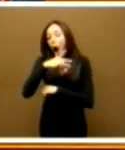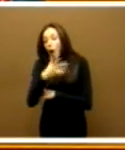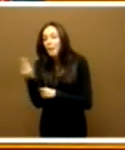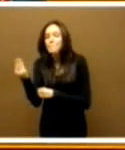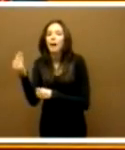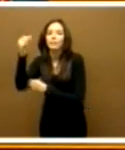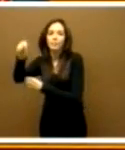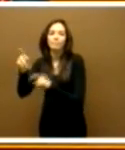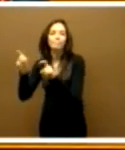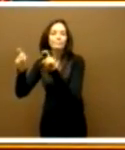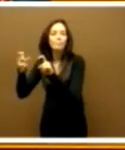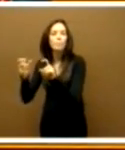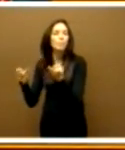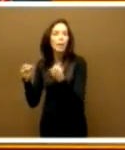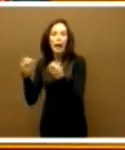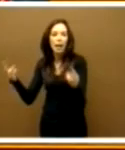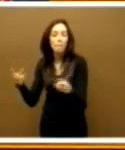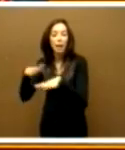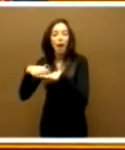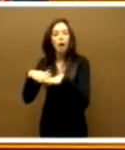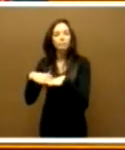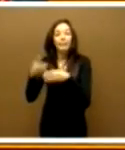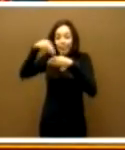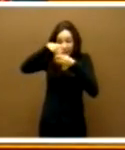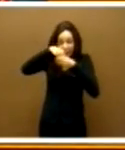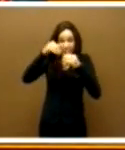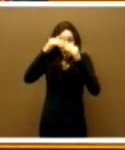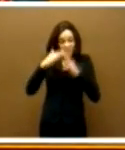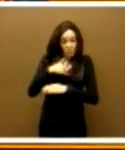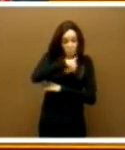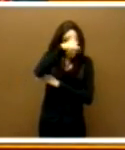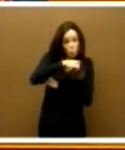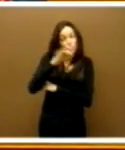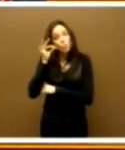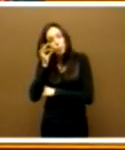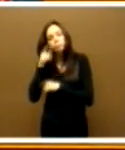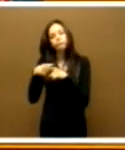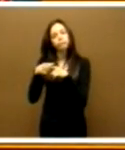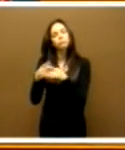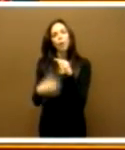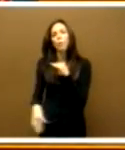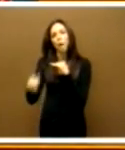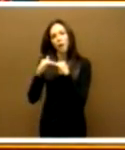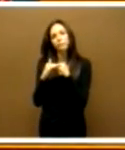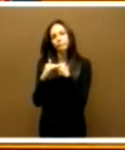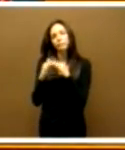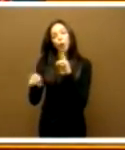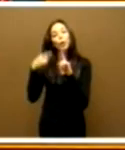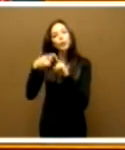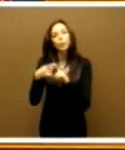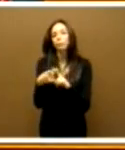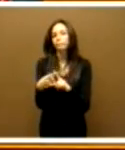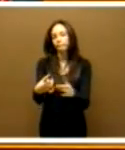ser equilibrados en el reparto de los roles masculinos y femeninos para llegar a tener calidad